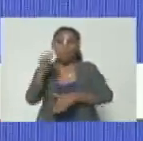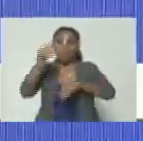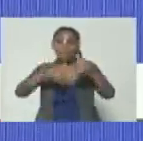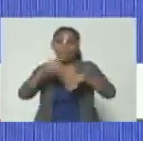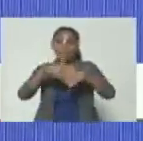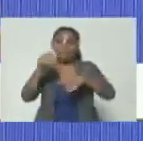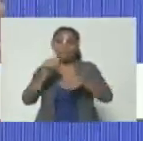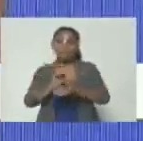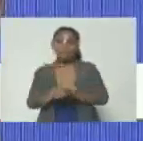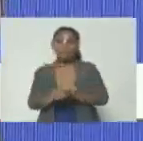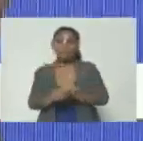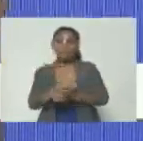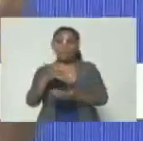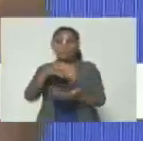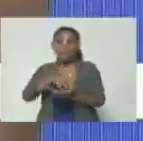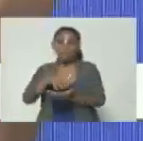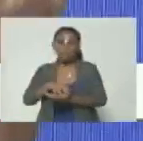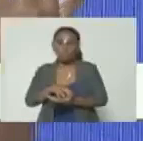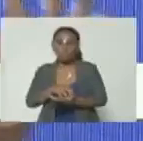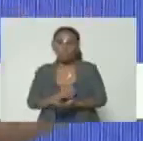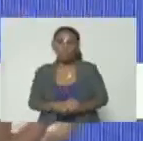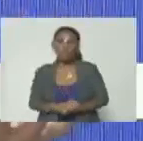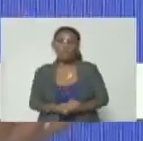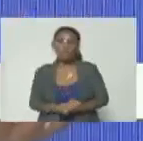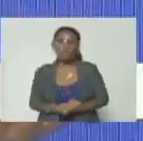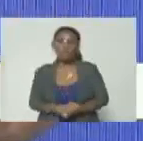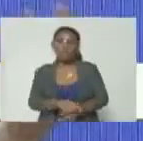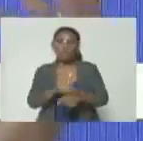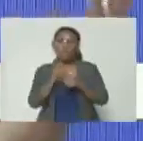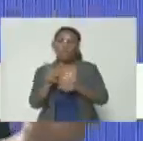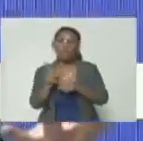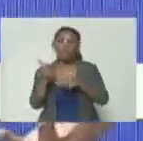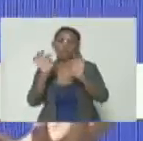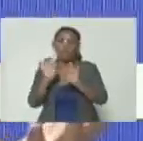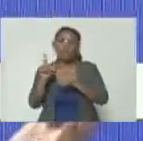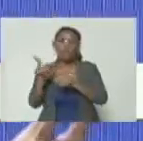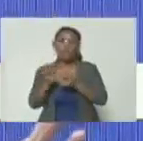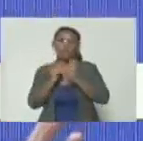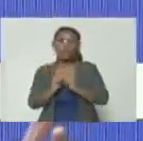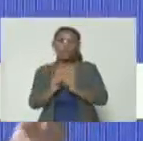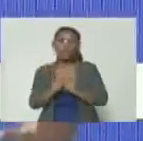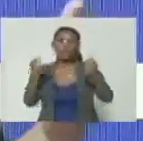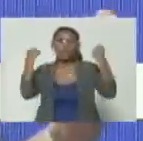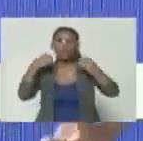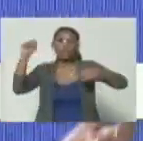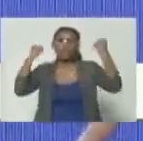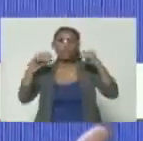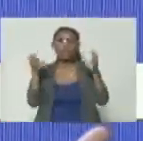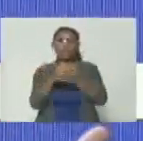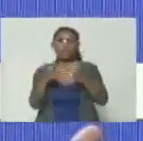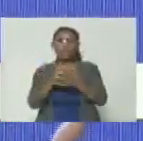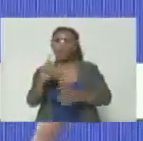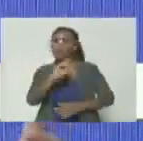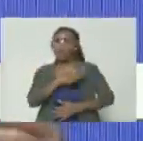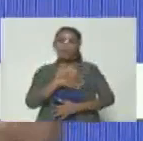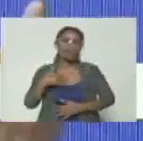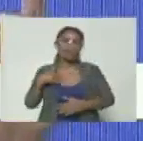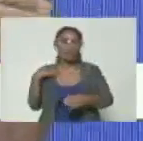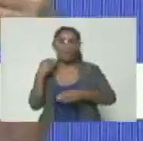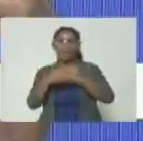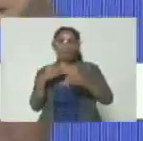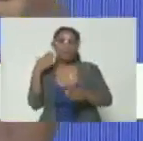regionales es una es un intento desesperado de un sector que no quiere ir hacia ahí